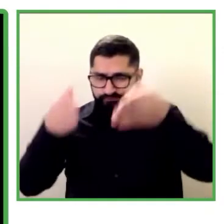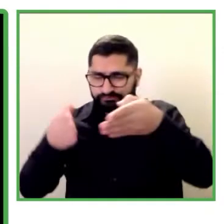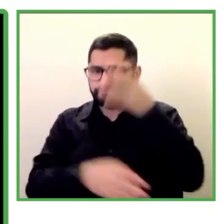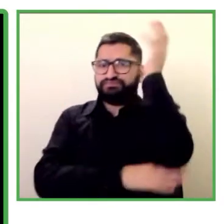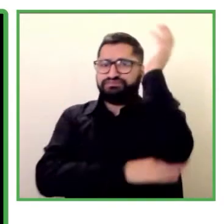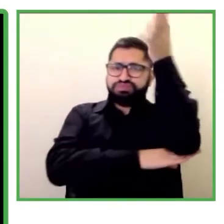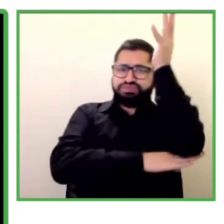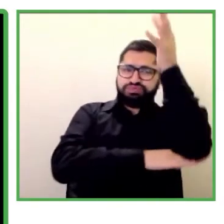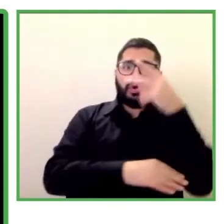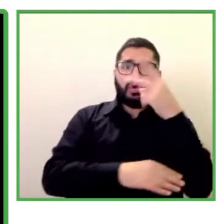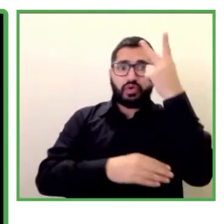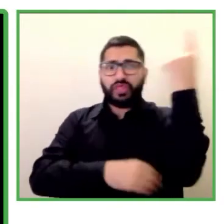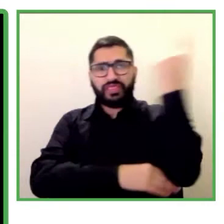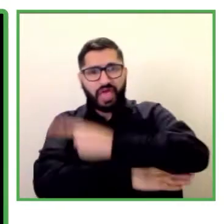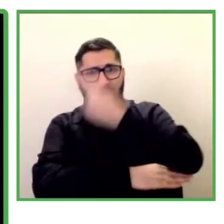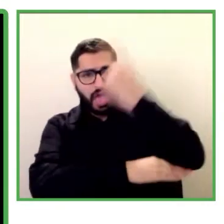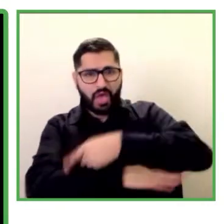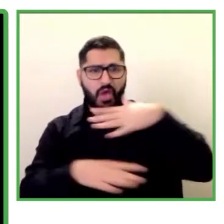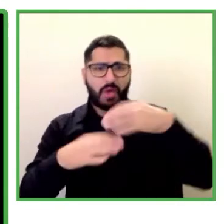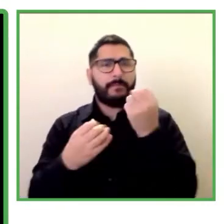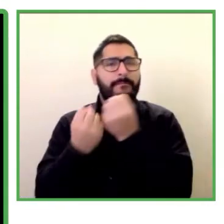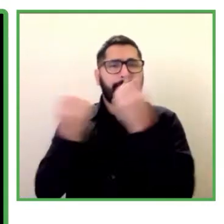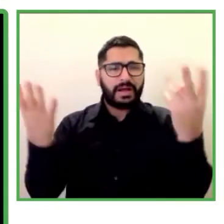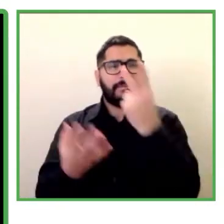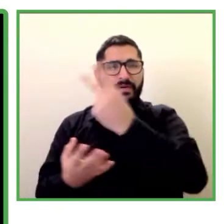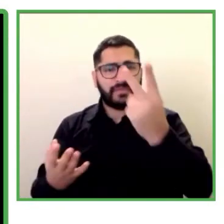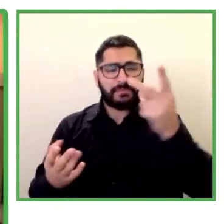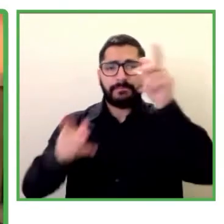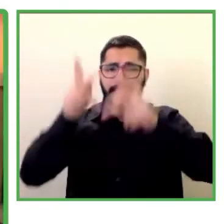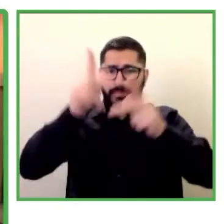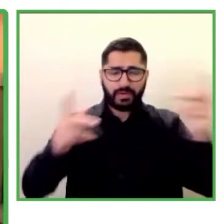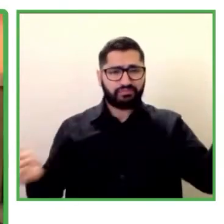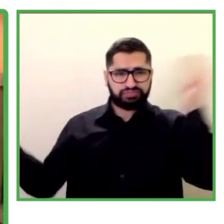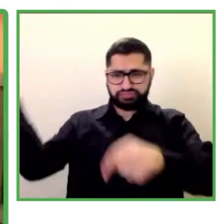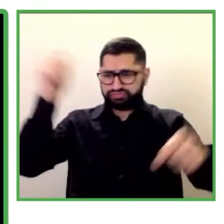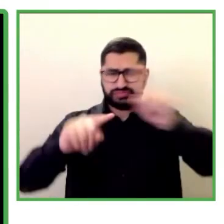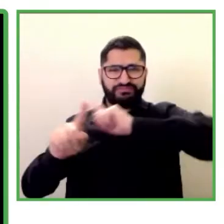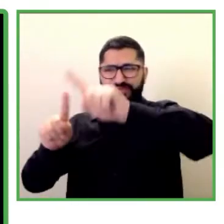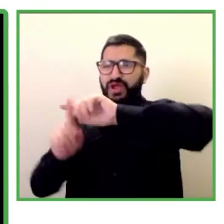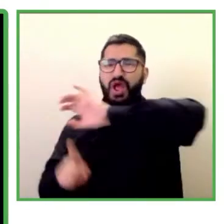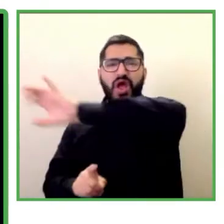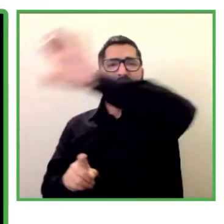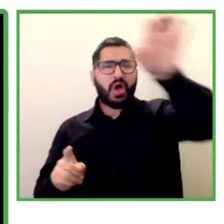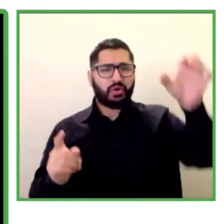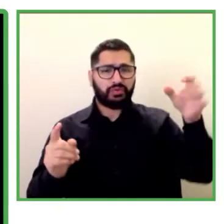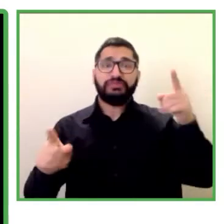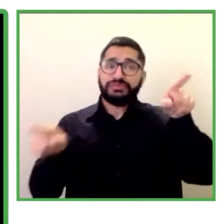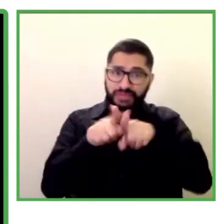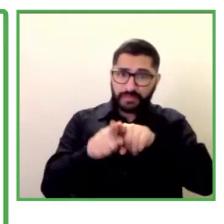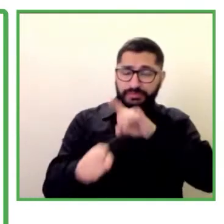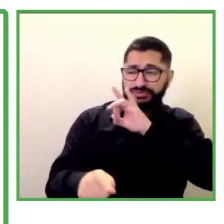provenientes de siete países. Argentina, Chile, España, México, Paraguay, Suiza y Uruguay.